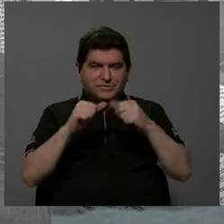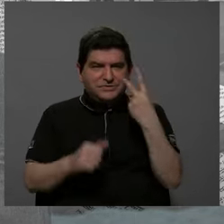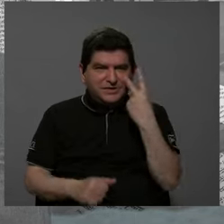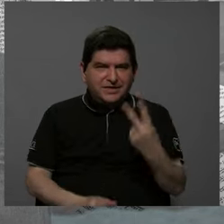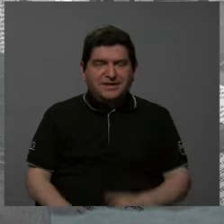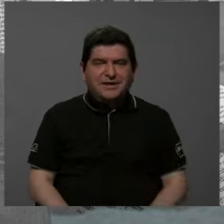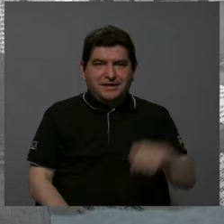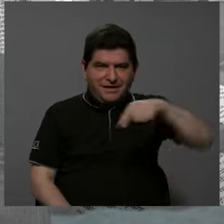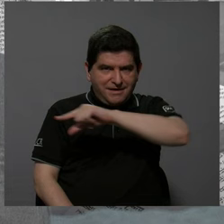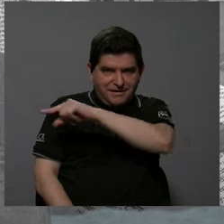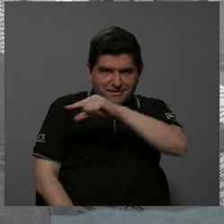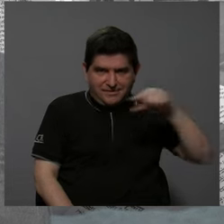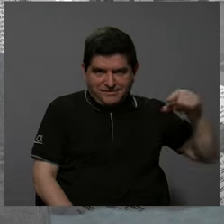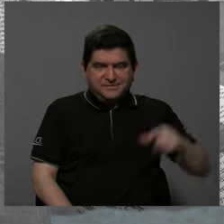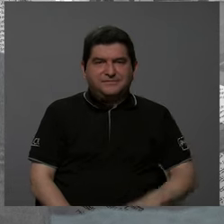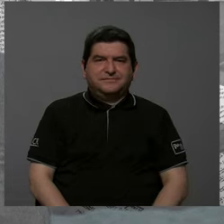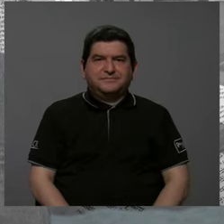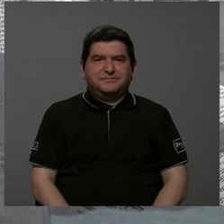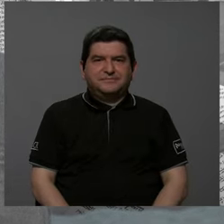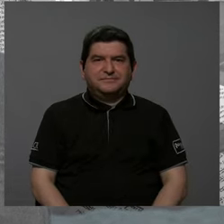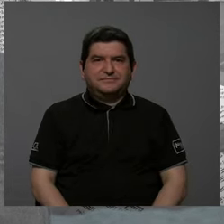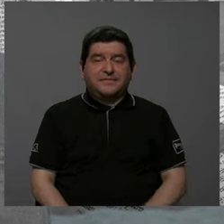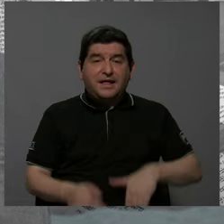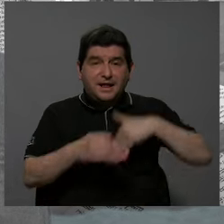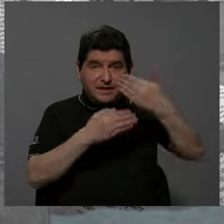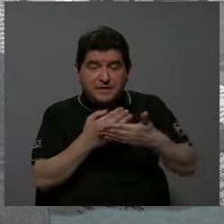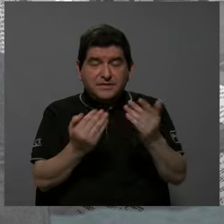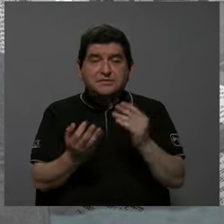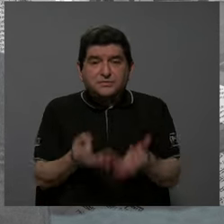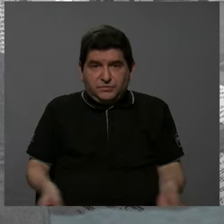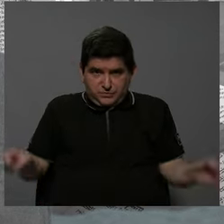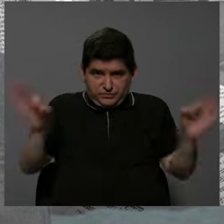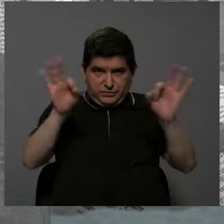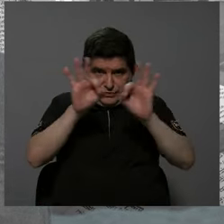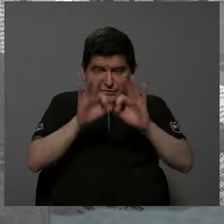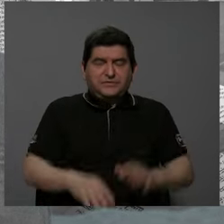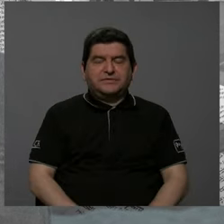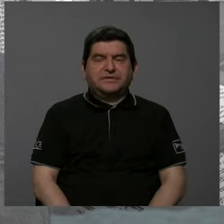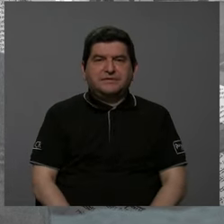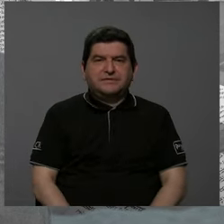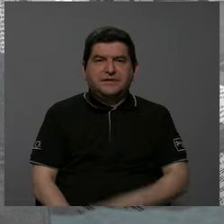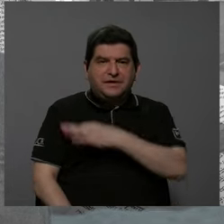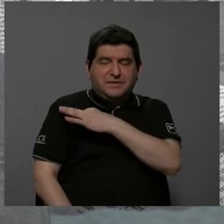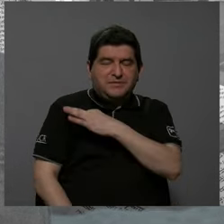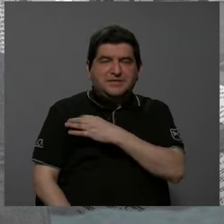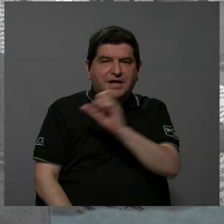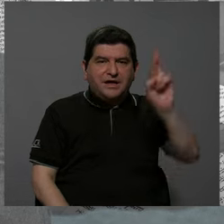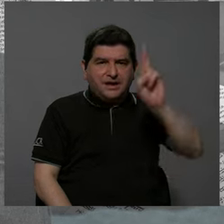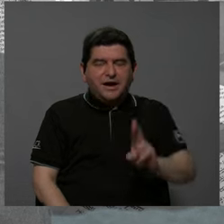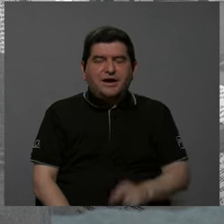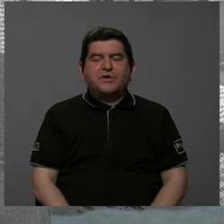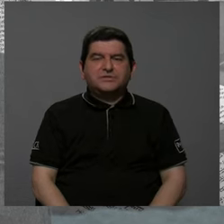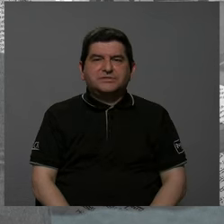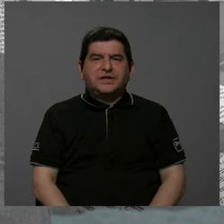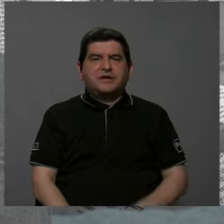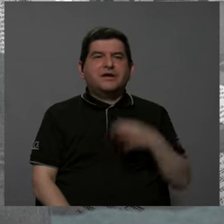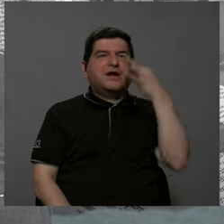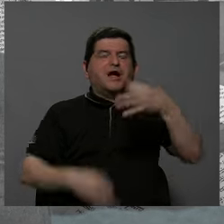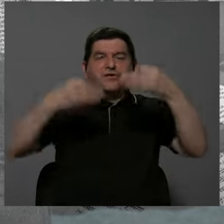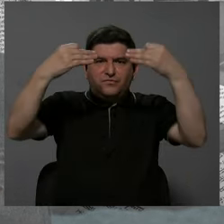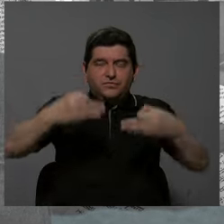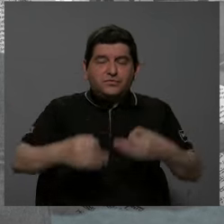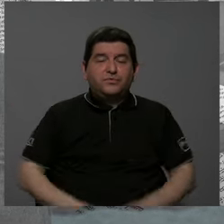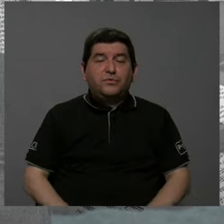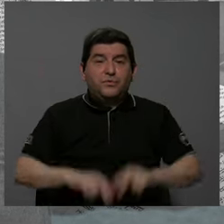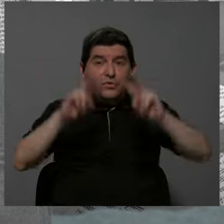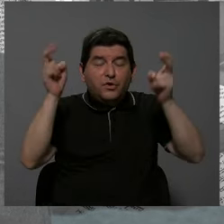continúen viéndonos esta semana. Después de lo que importa, invitamos a Costa Rica en Juego, que ha tratado todo el